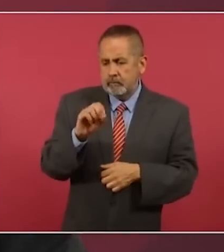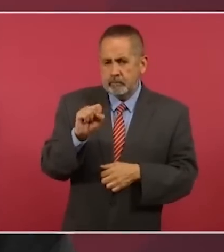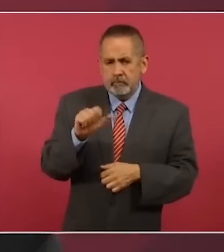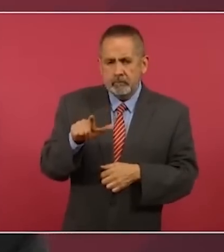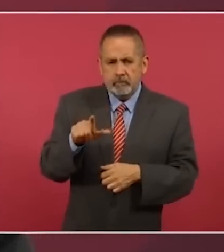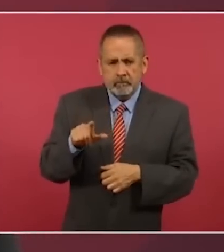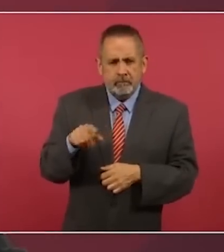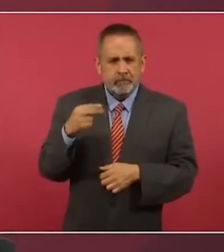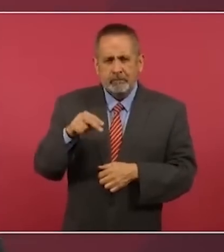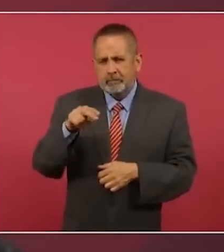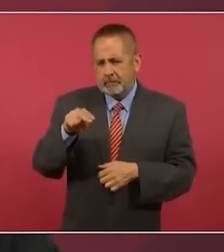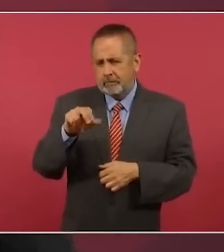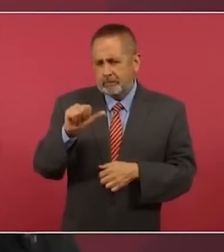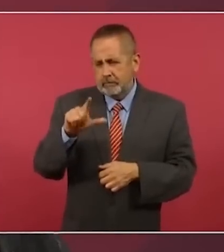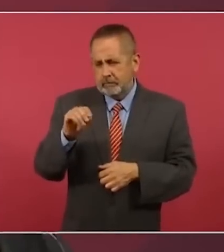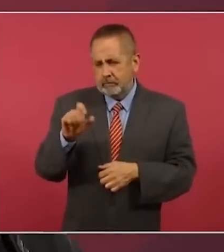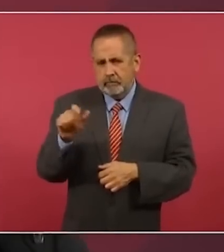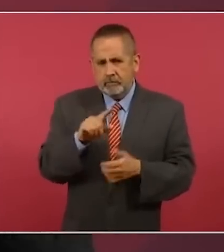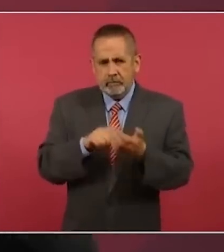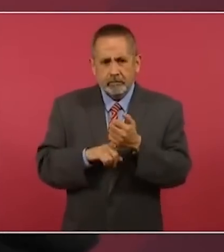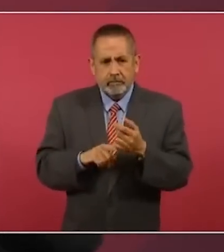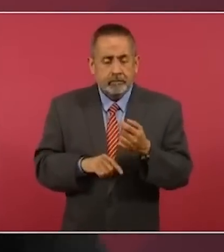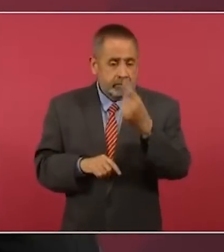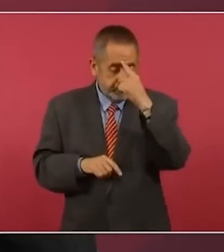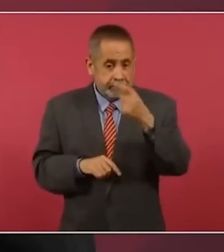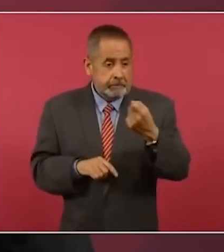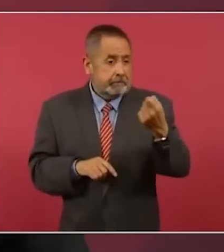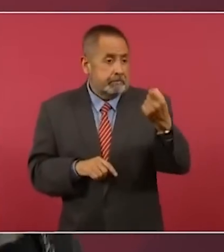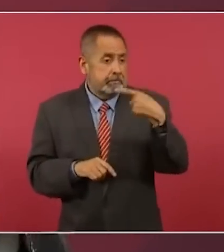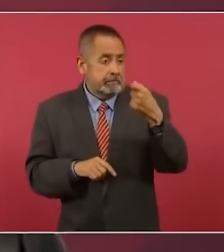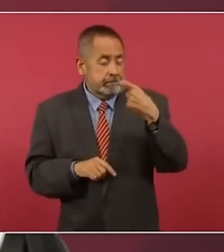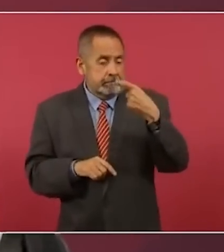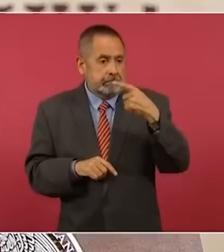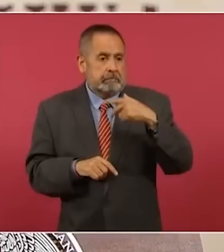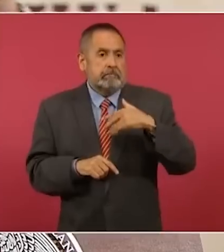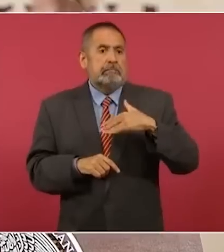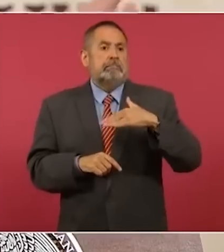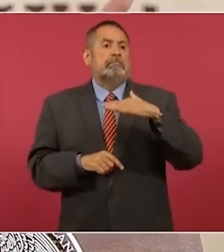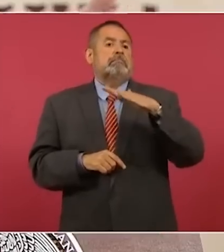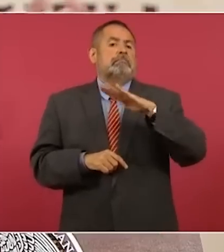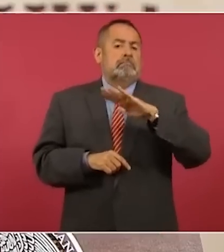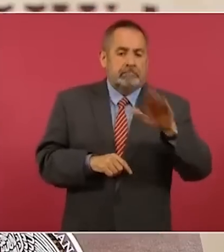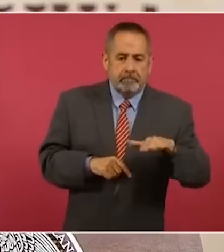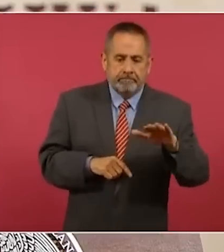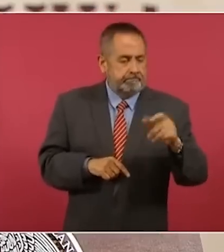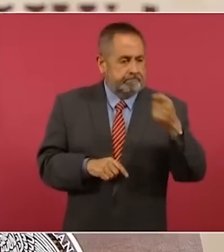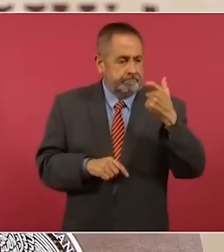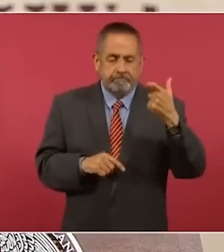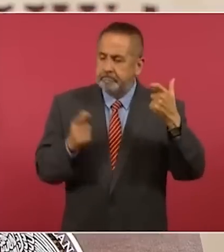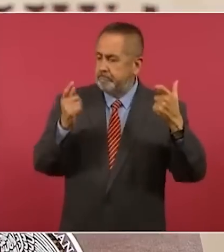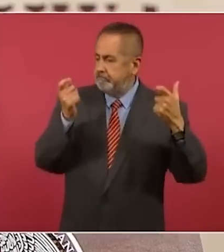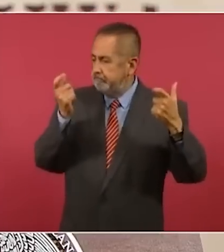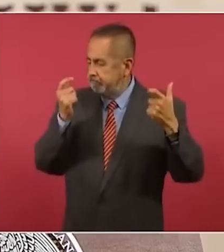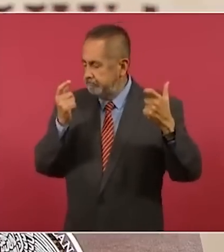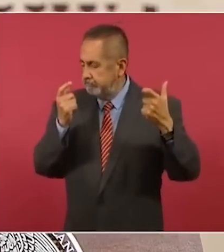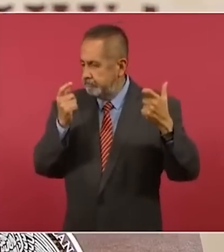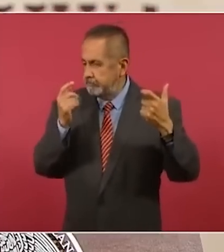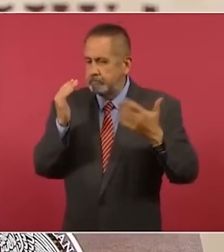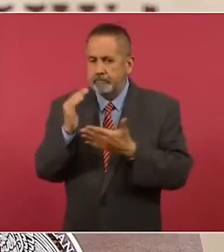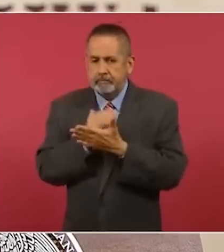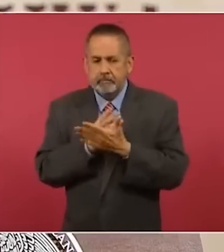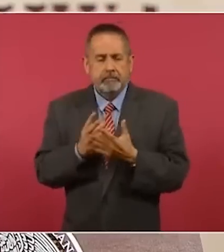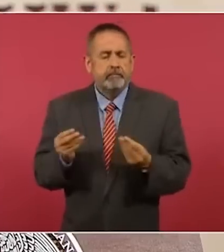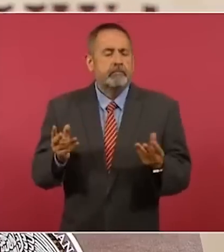Naloxona, que es para controlar la sobredosis, tratar de reducir la letalidad con nuevos medicamentos. Concluyo, para no tardarme